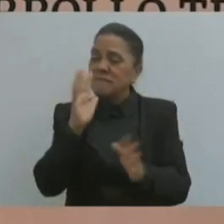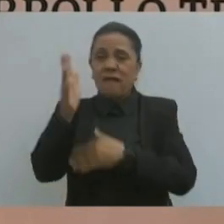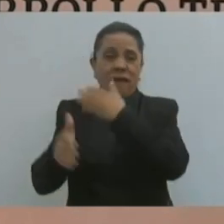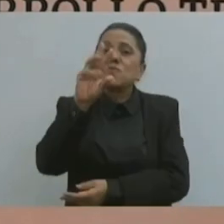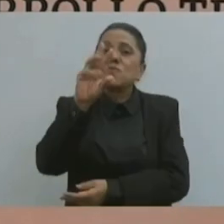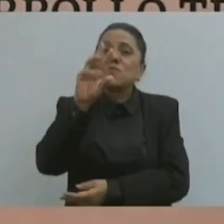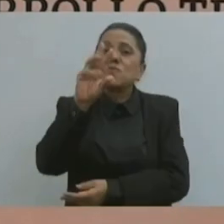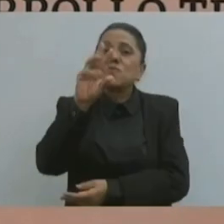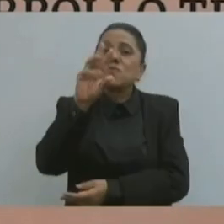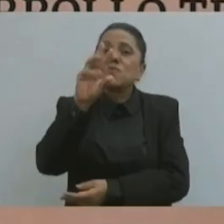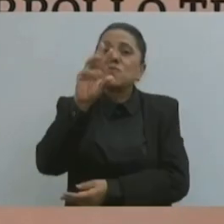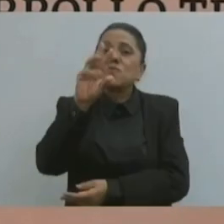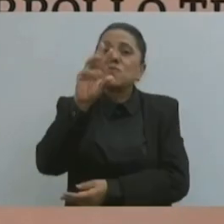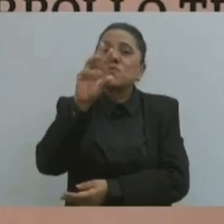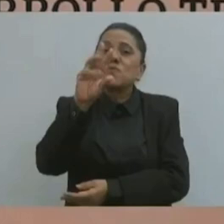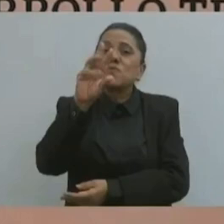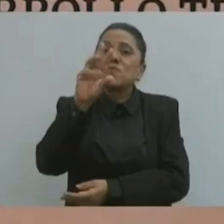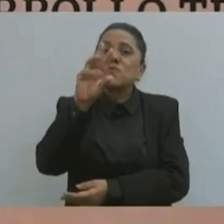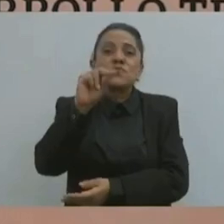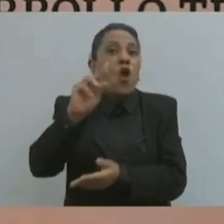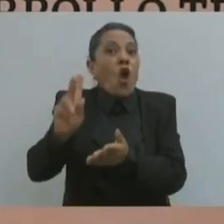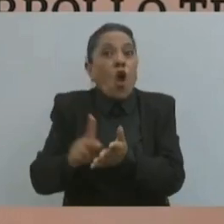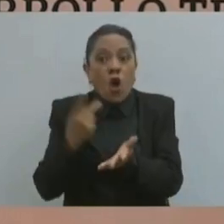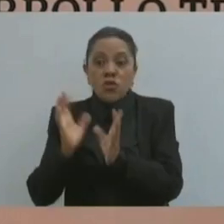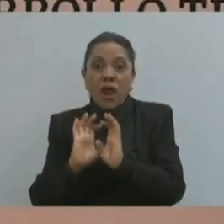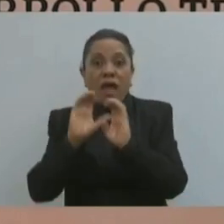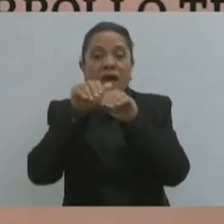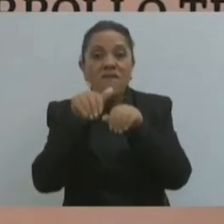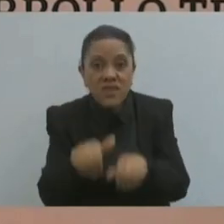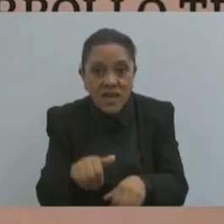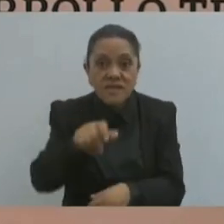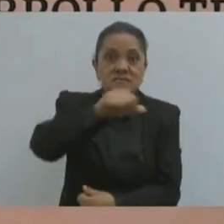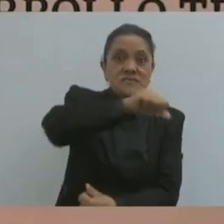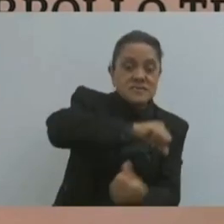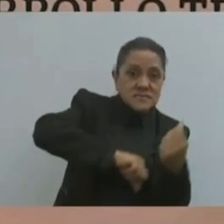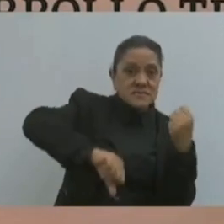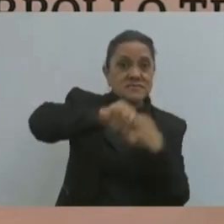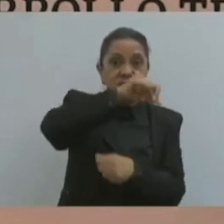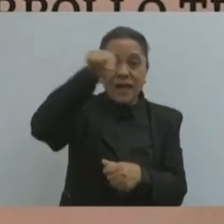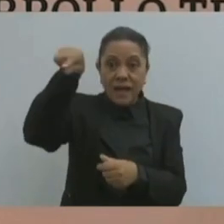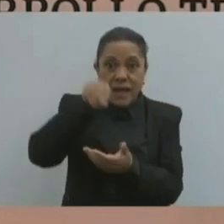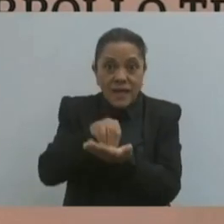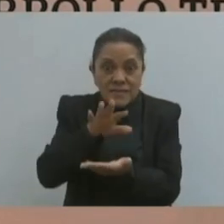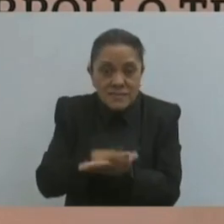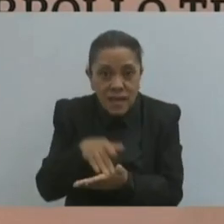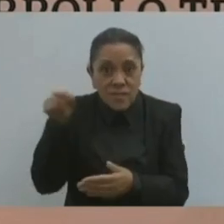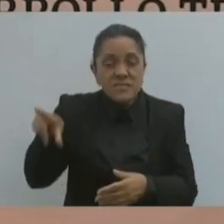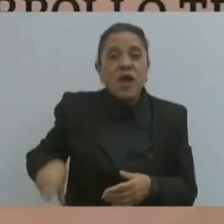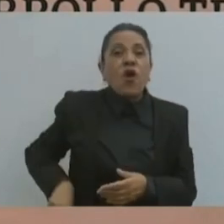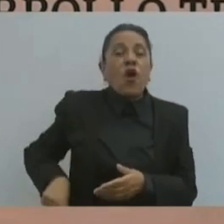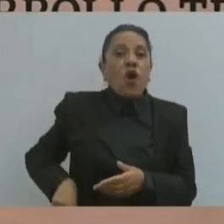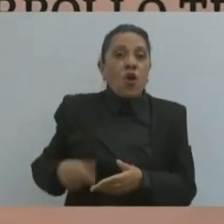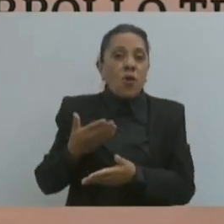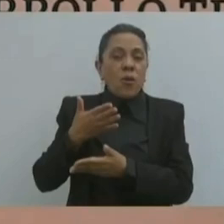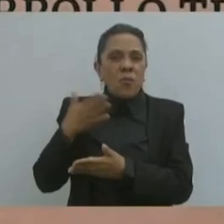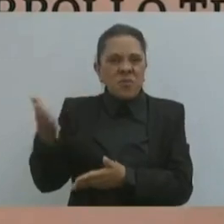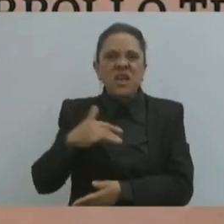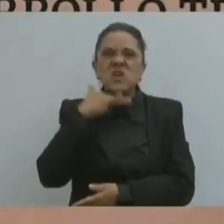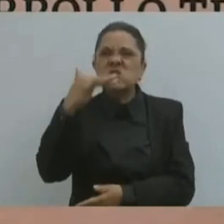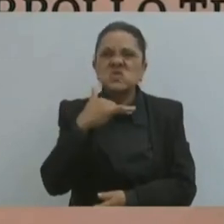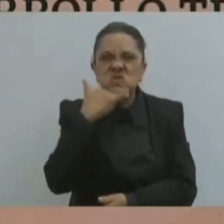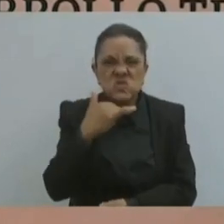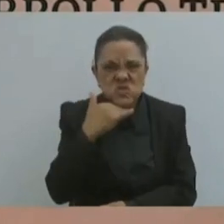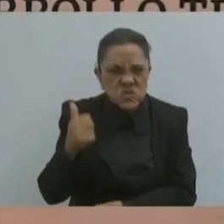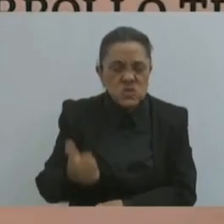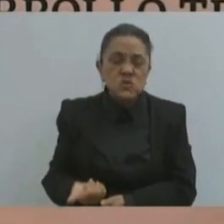no van a volver a establecer gobiernos corruptos,